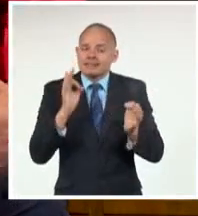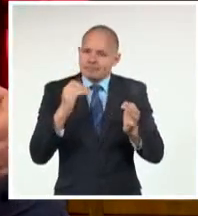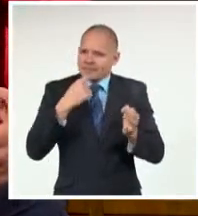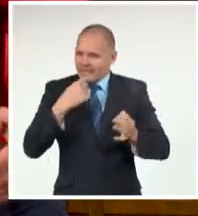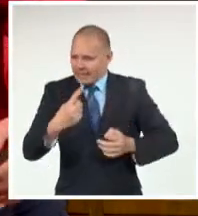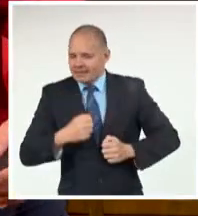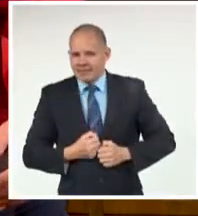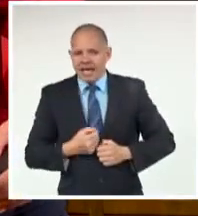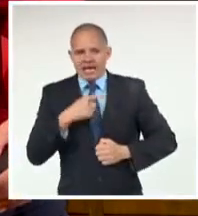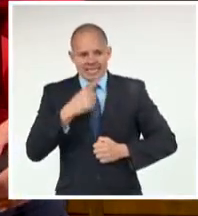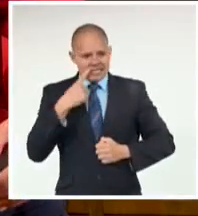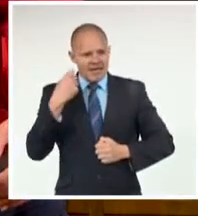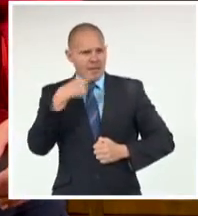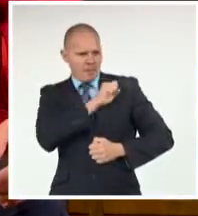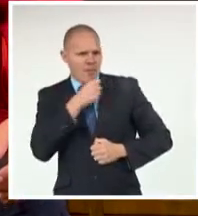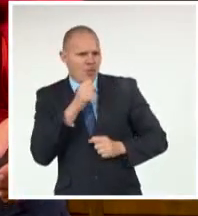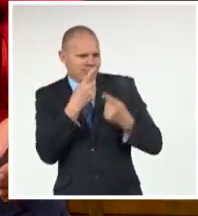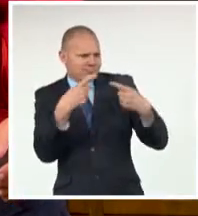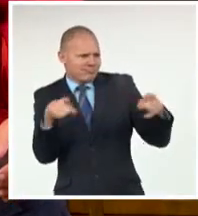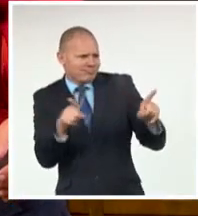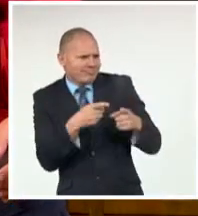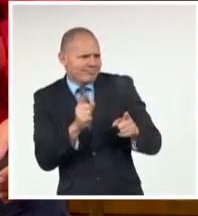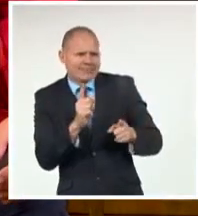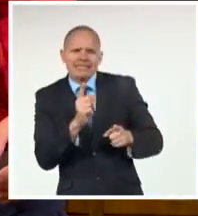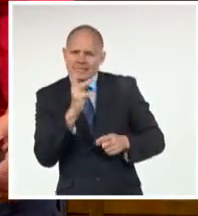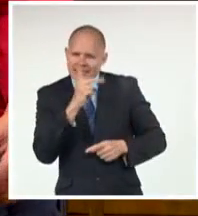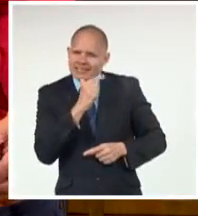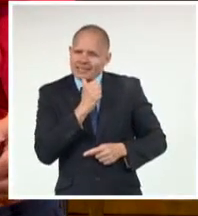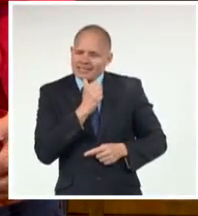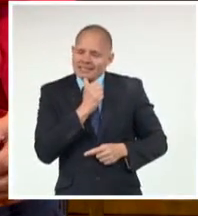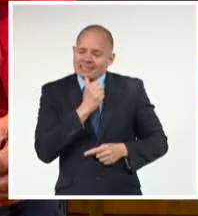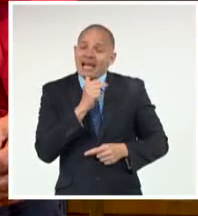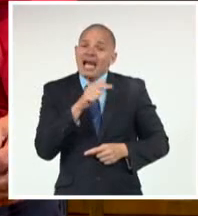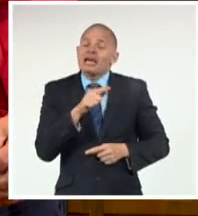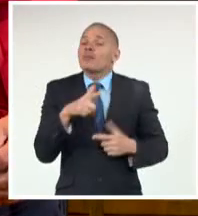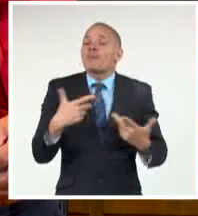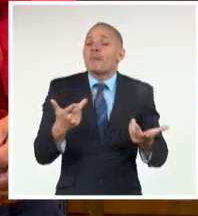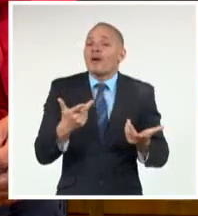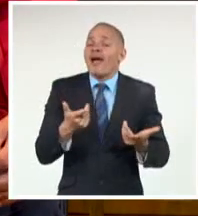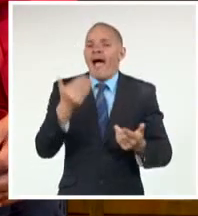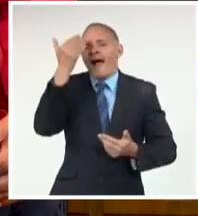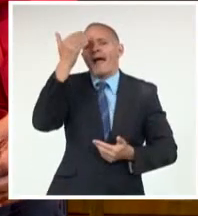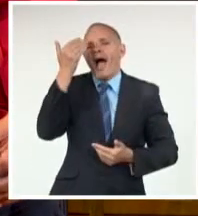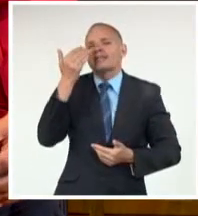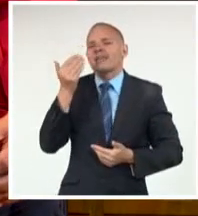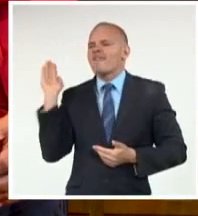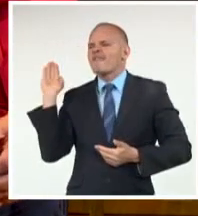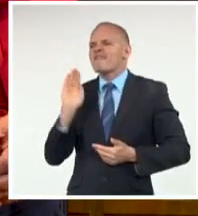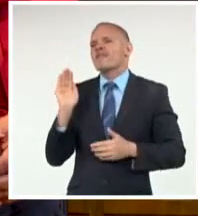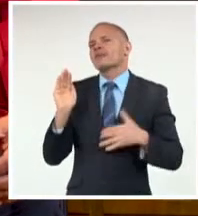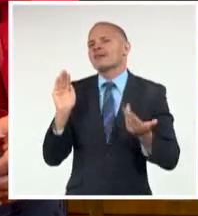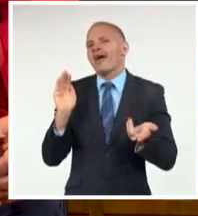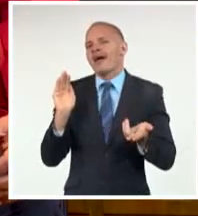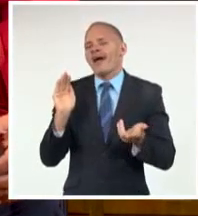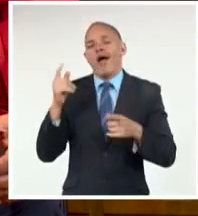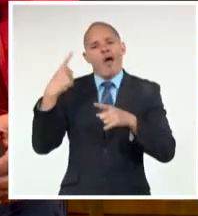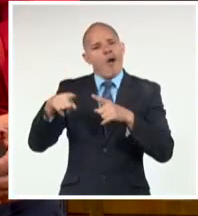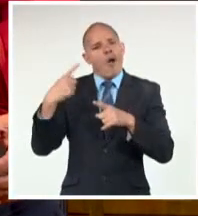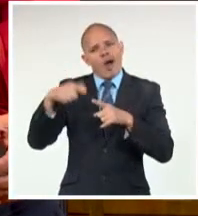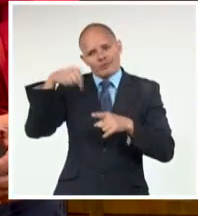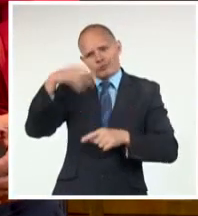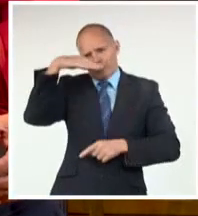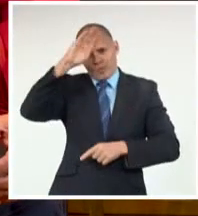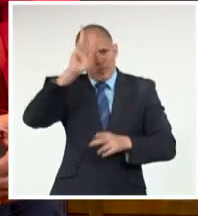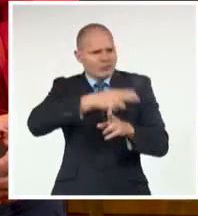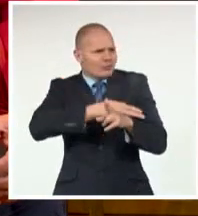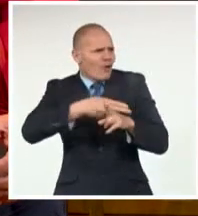Como música Ellos heredaron Mucha influencia De todas